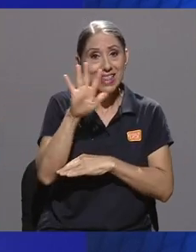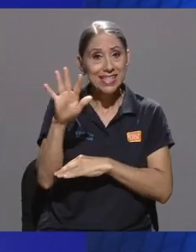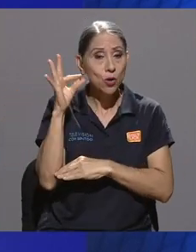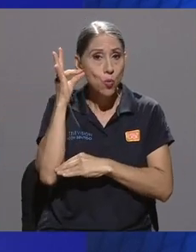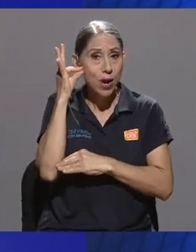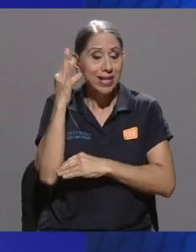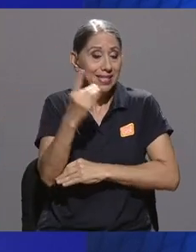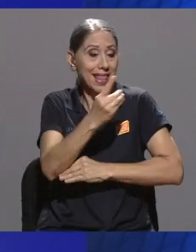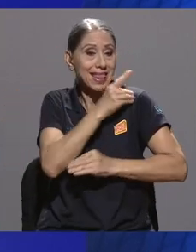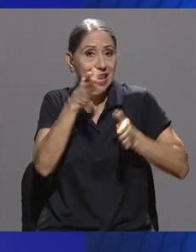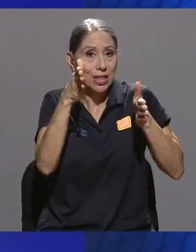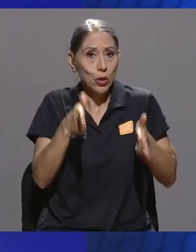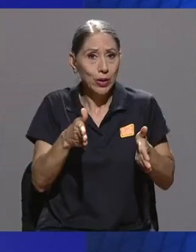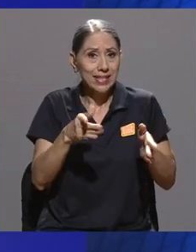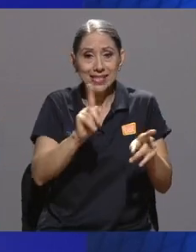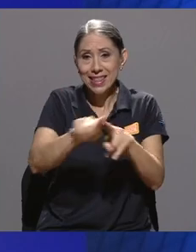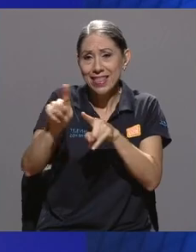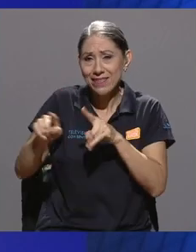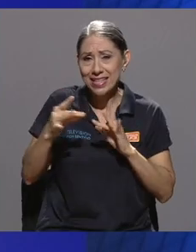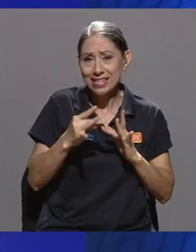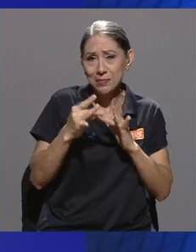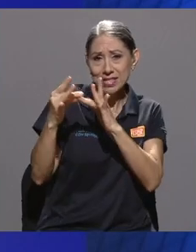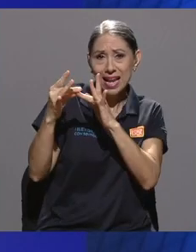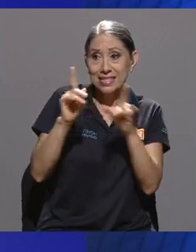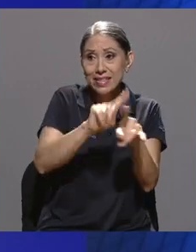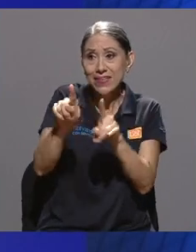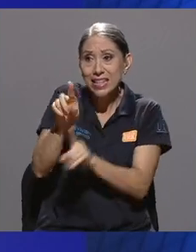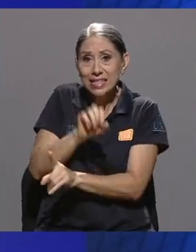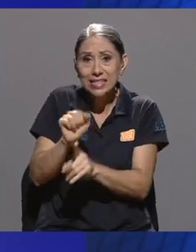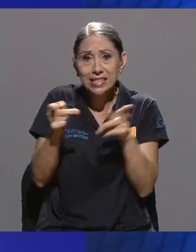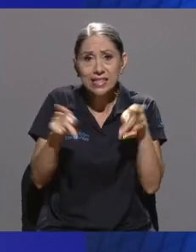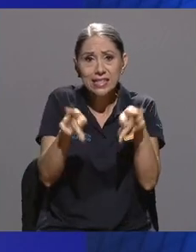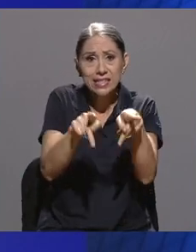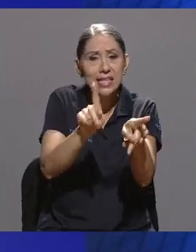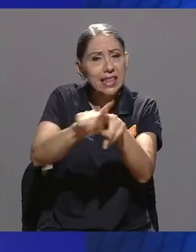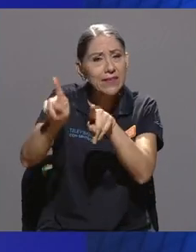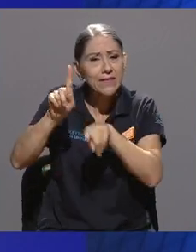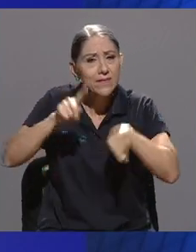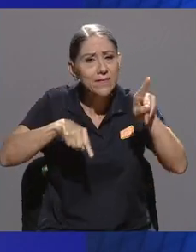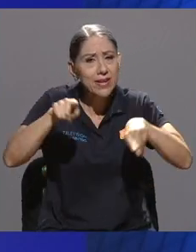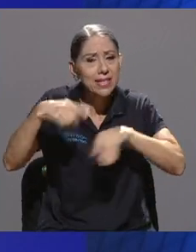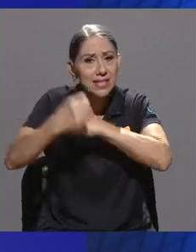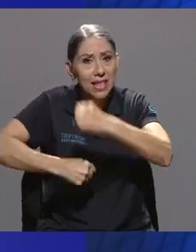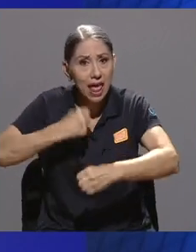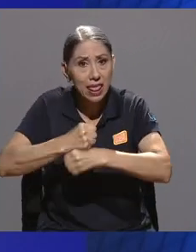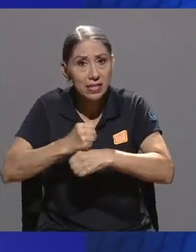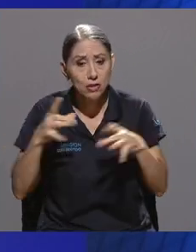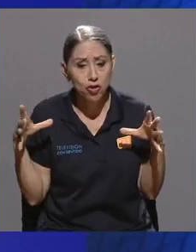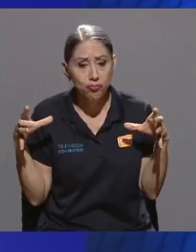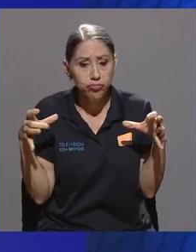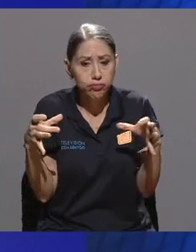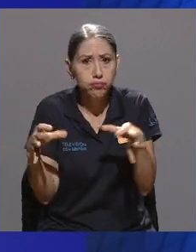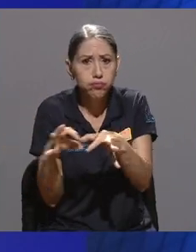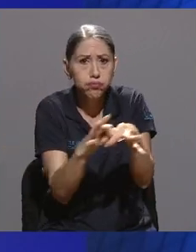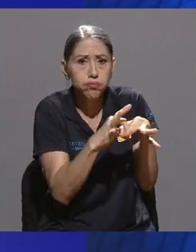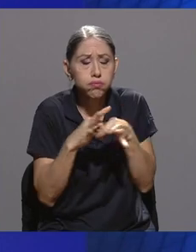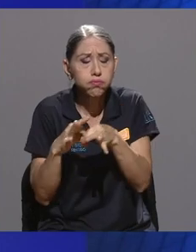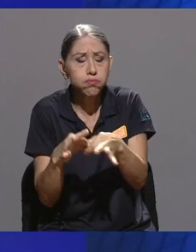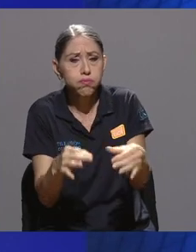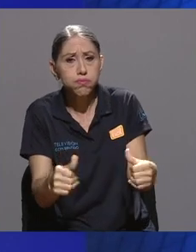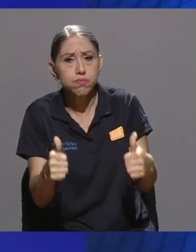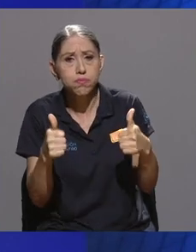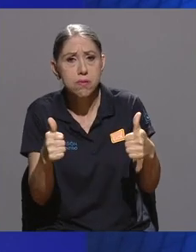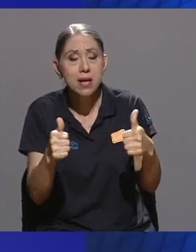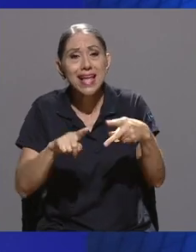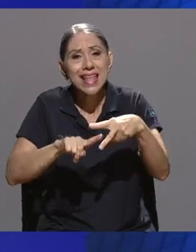directoras de diferentes especialidades, realidades, edades también. Y es una unión muy rica, digamos, que nace